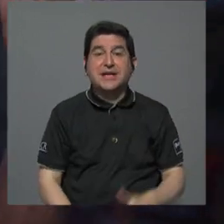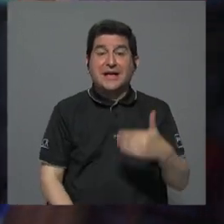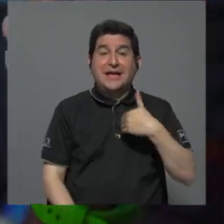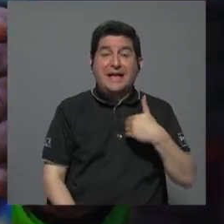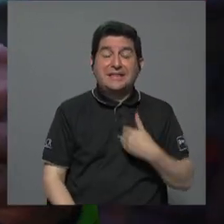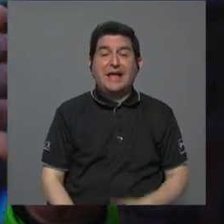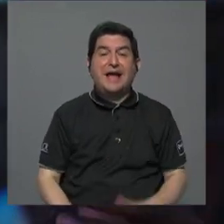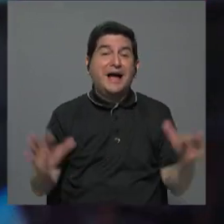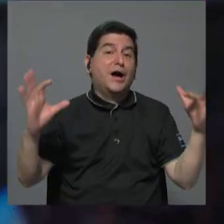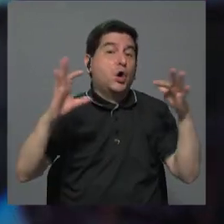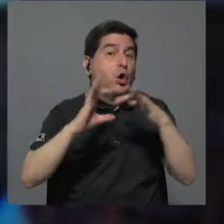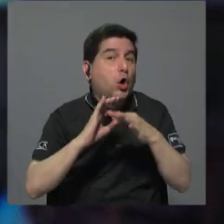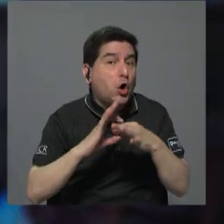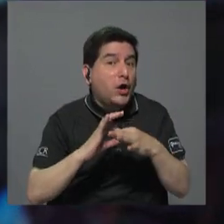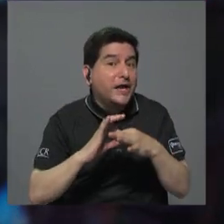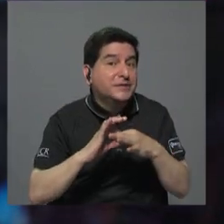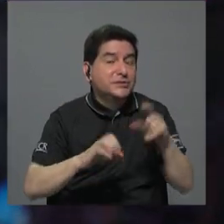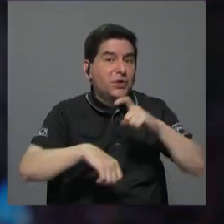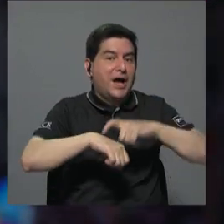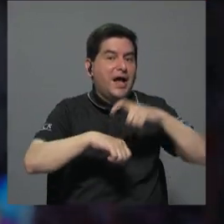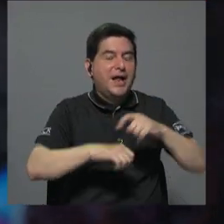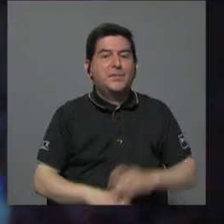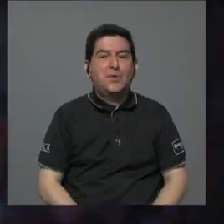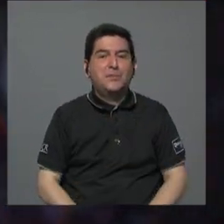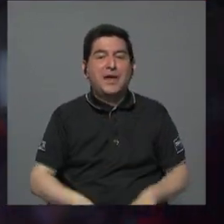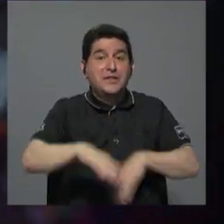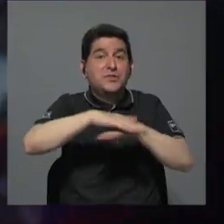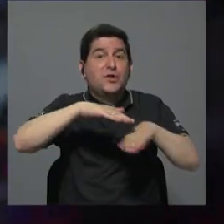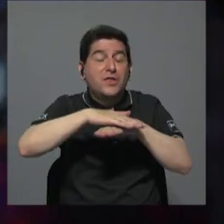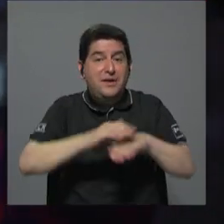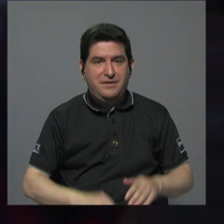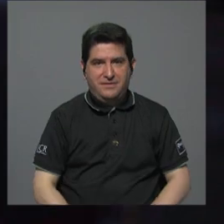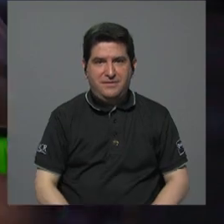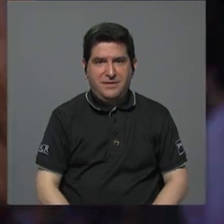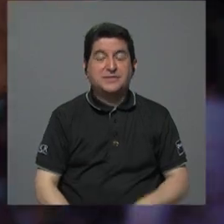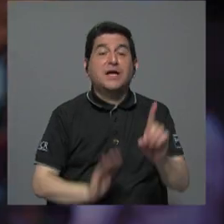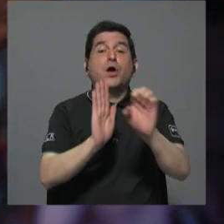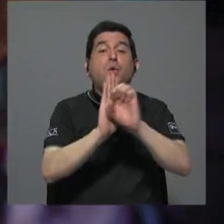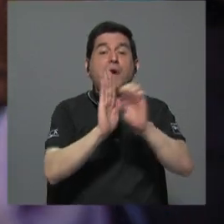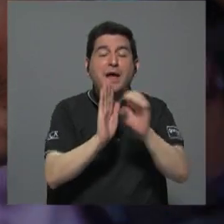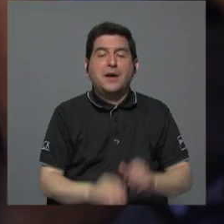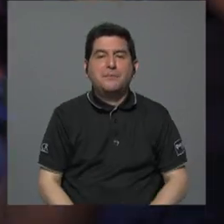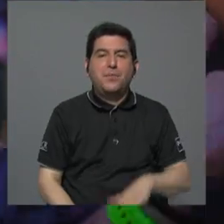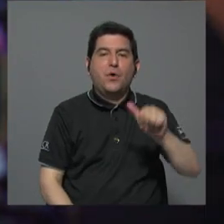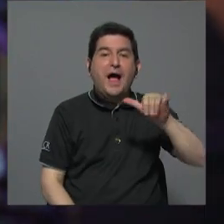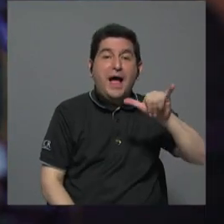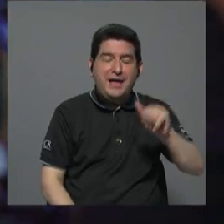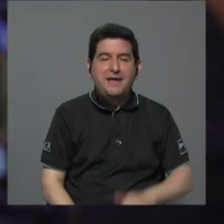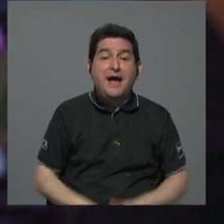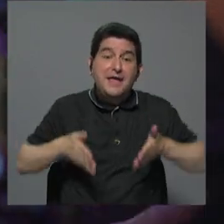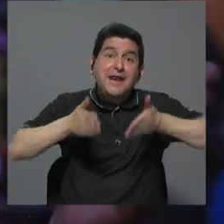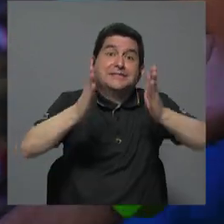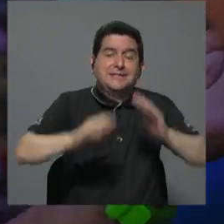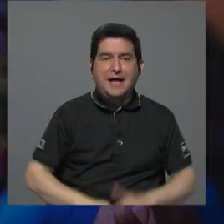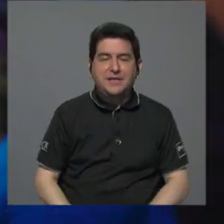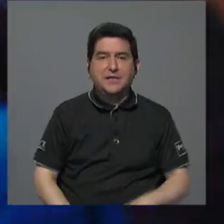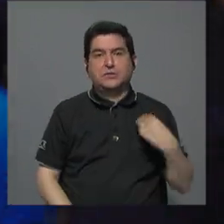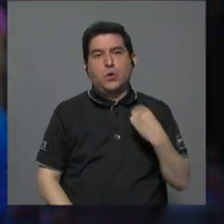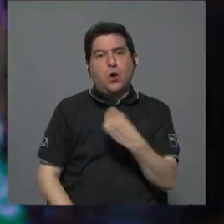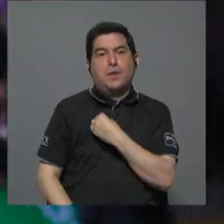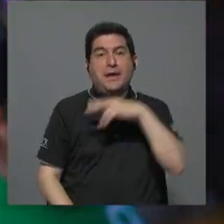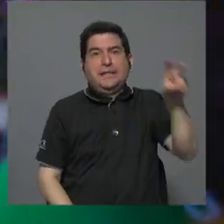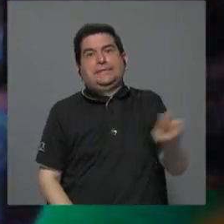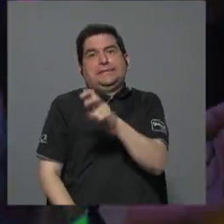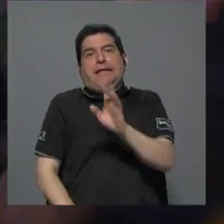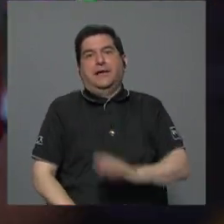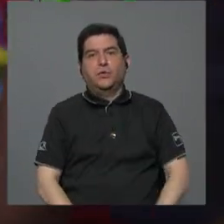tengan una conexión a la hora de poner sus bases, la hora de poner, un ejemplo, acueductos y esas carreteras o el Ministerio de Obras